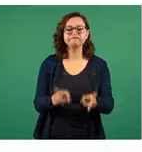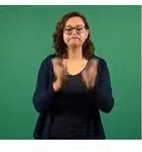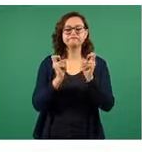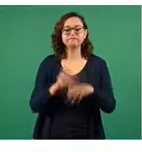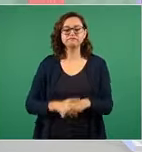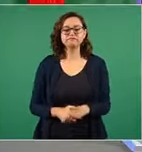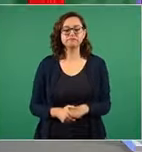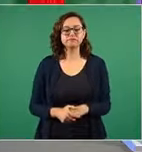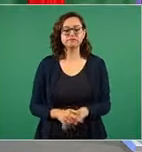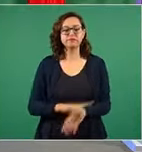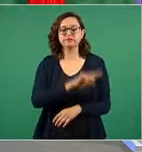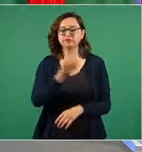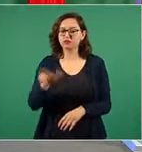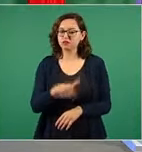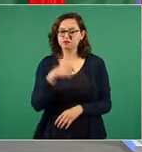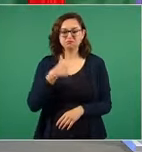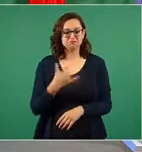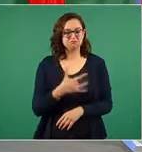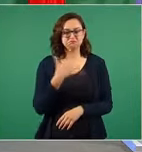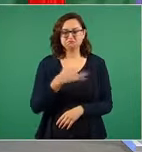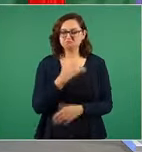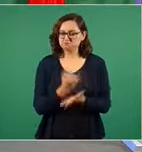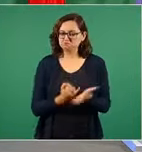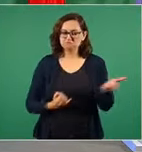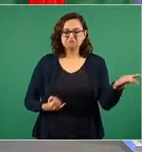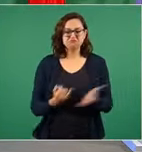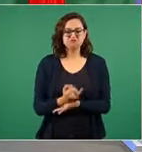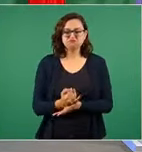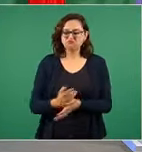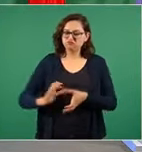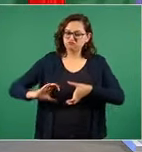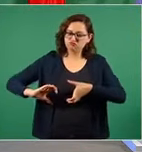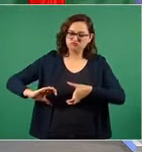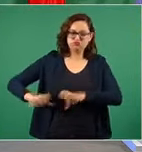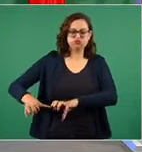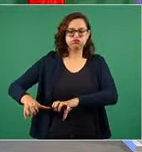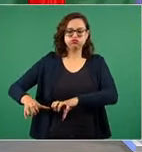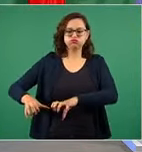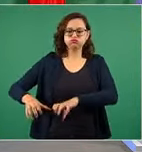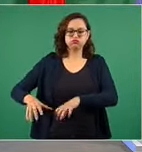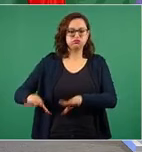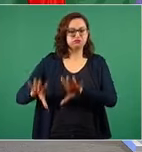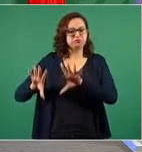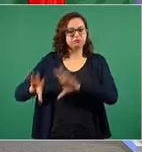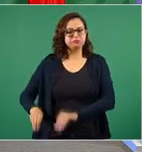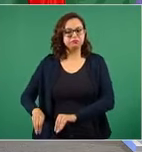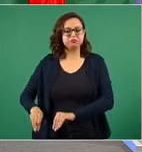tomé la decisión sólo en 10 días 23 mil barriles